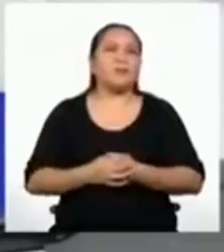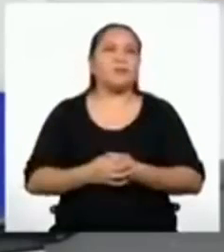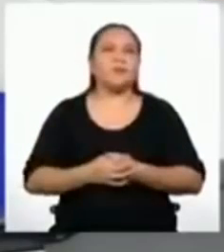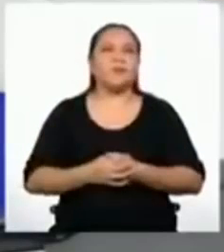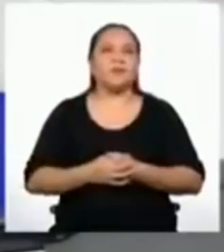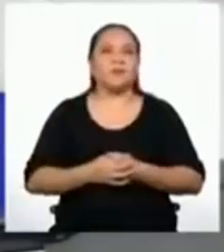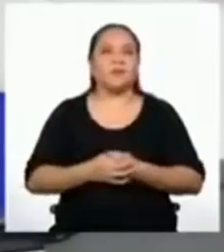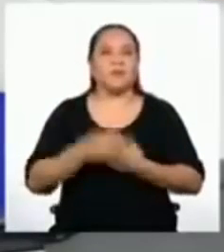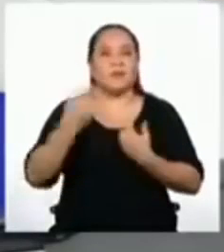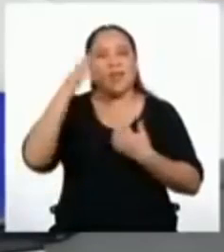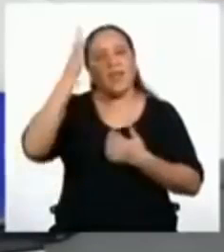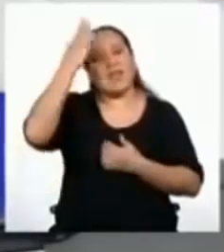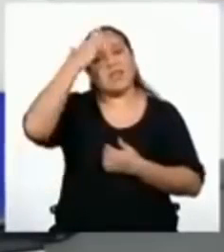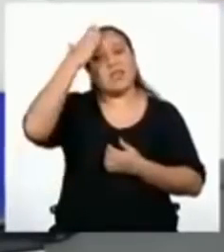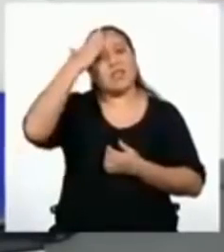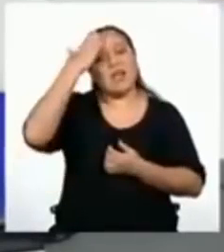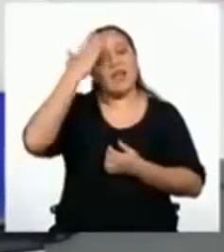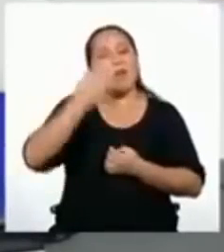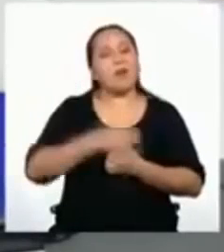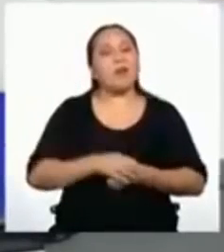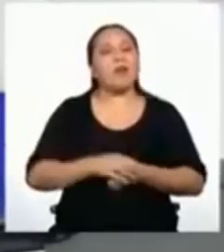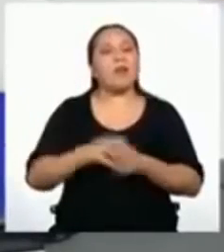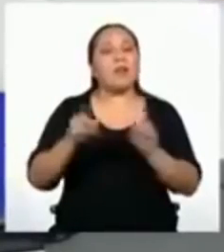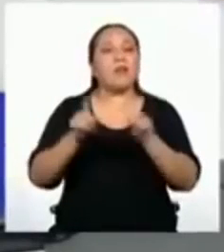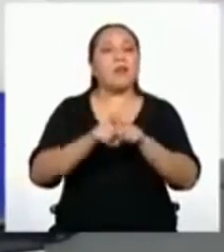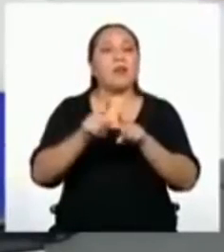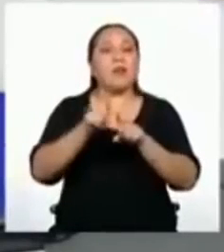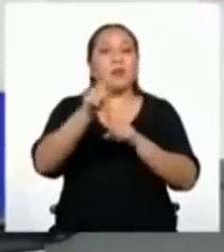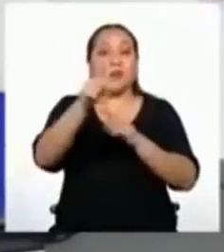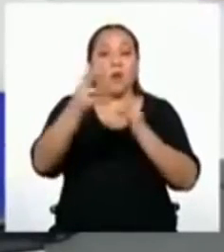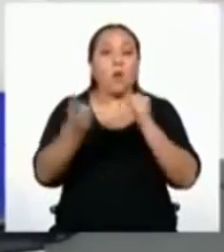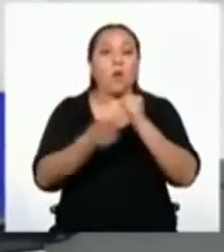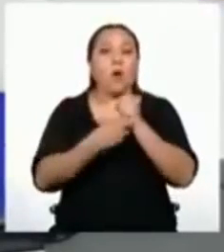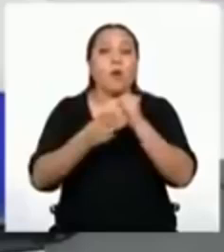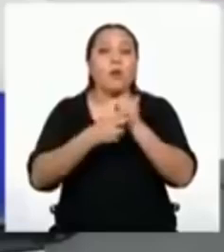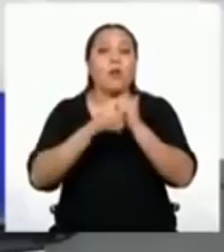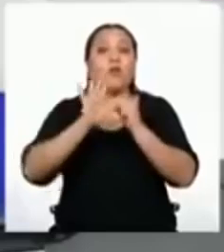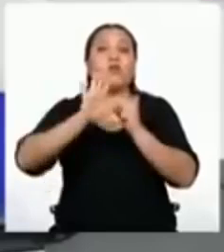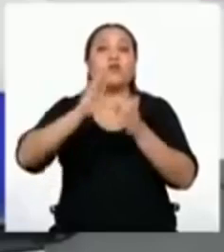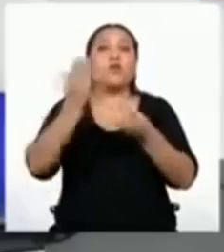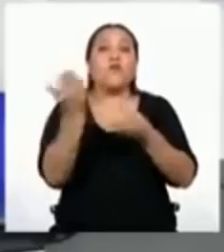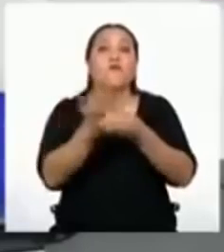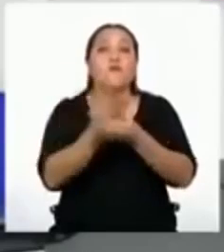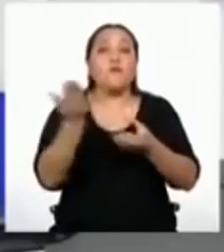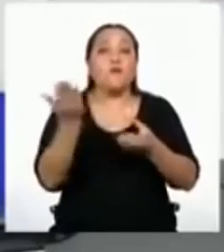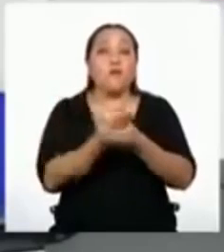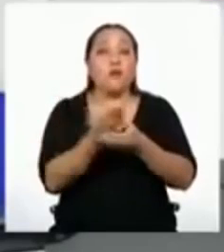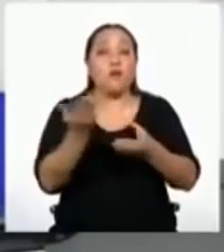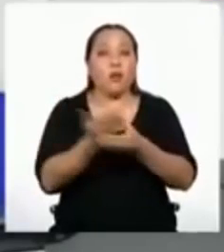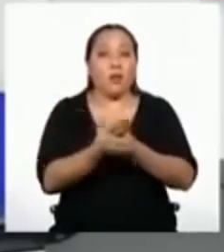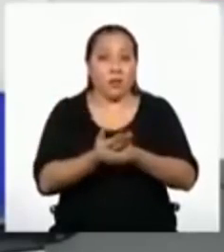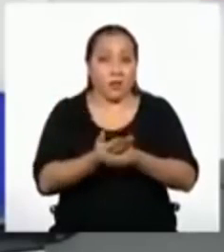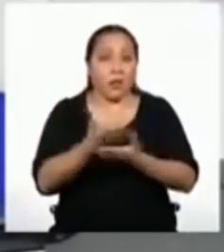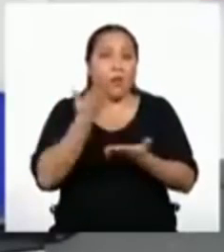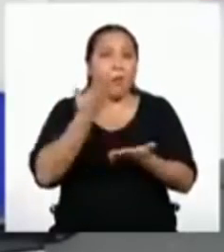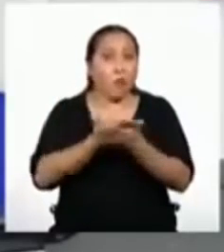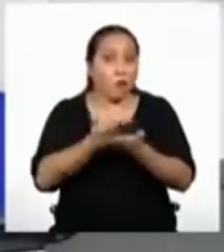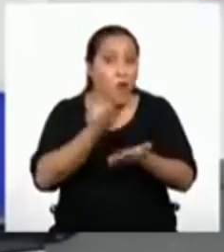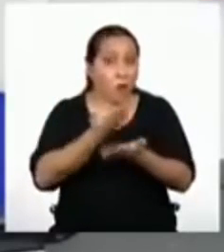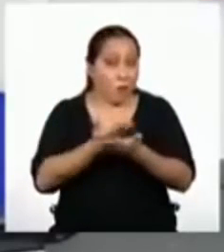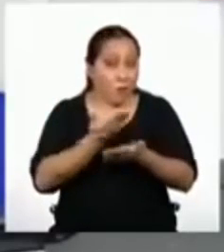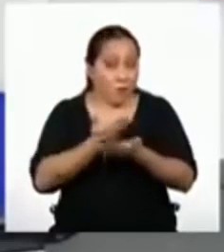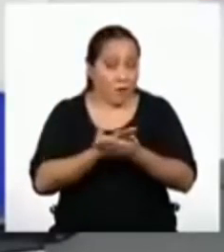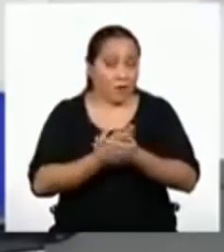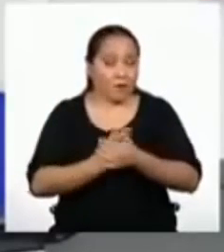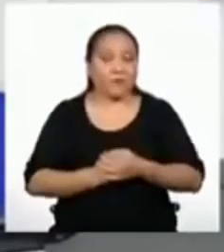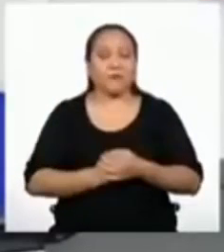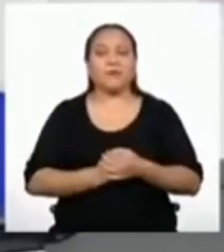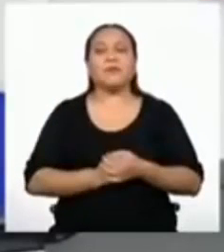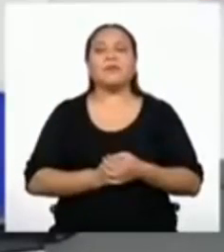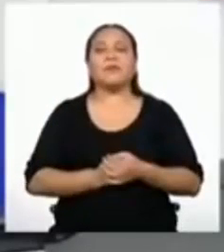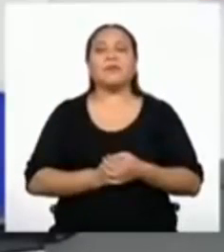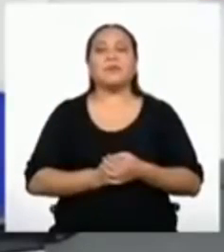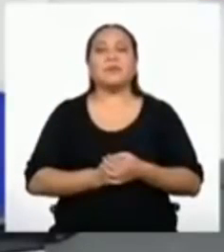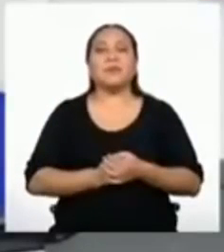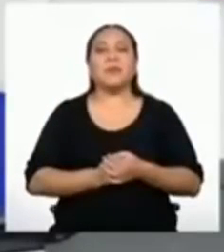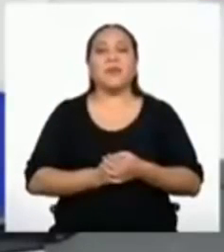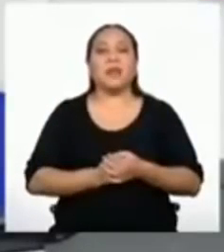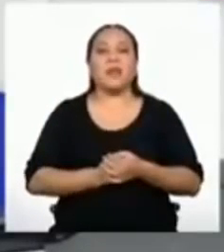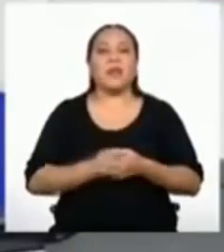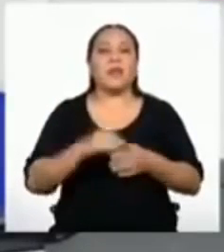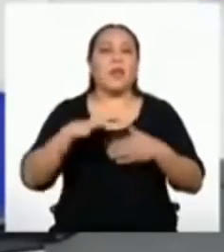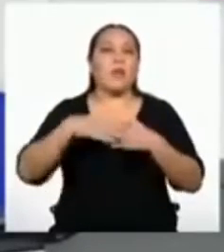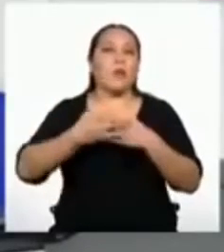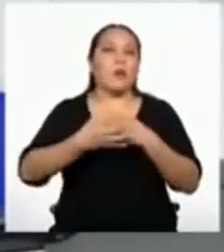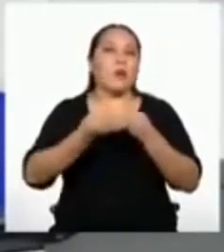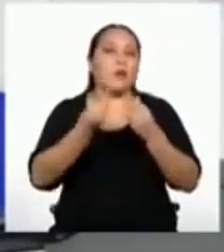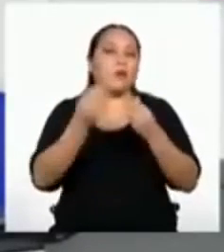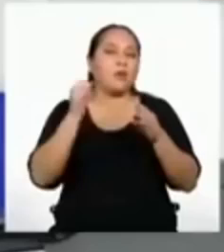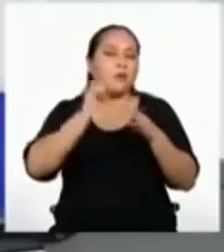Y ya saben también que deben guardarlo todo dentro de su portafolio de evidencias. Así es. Luego